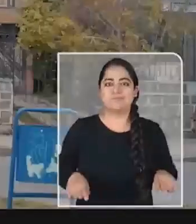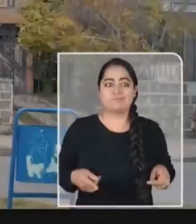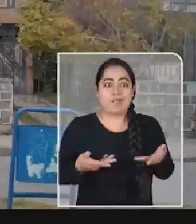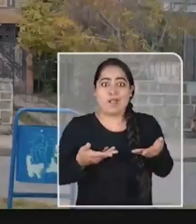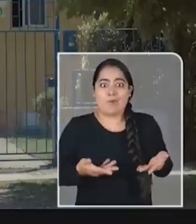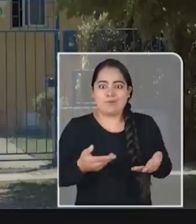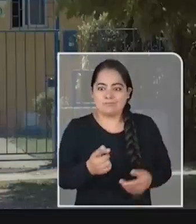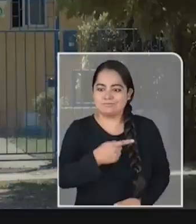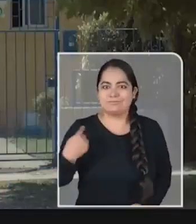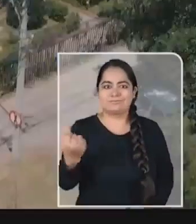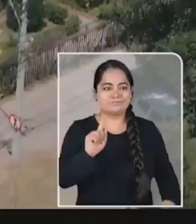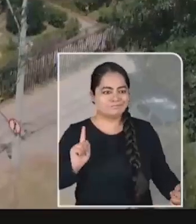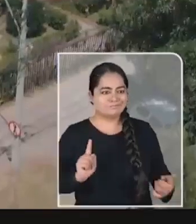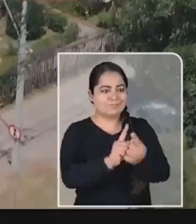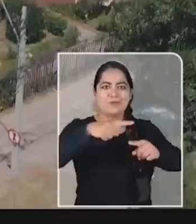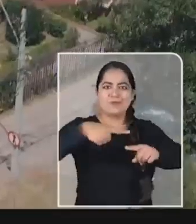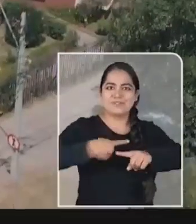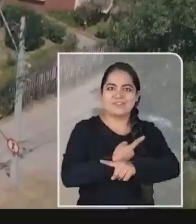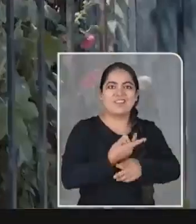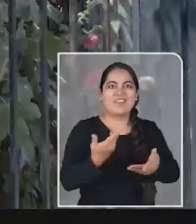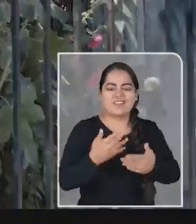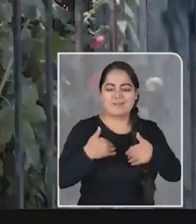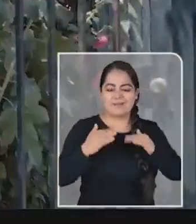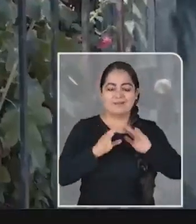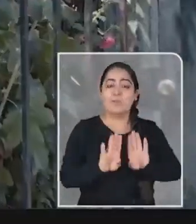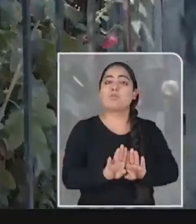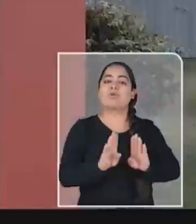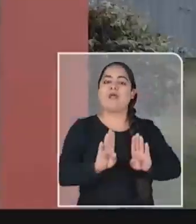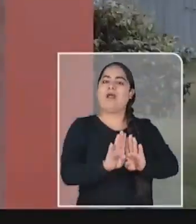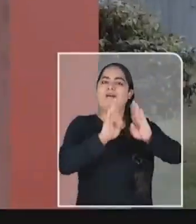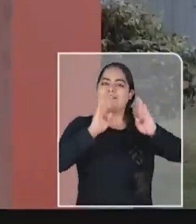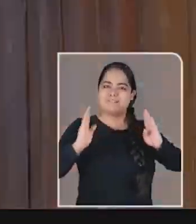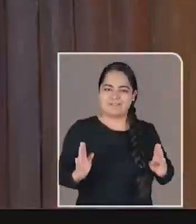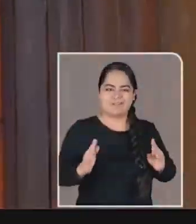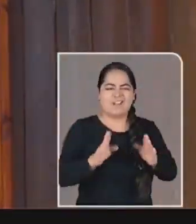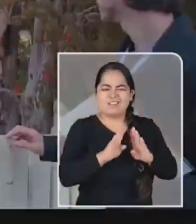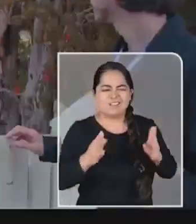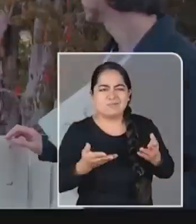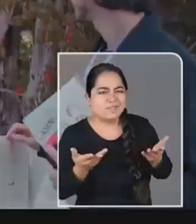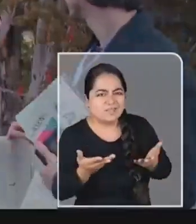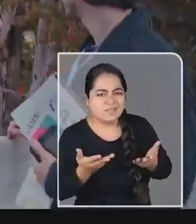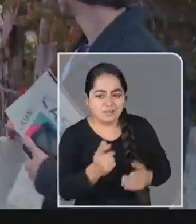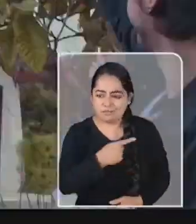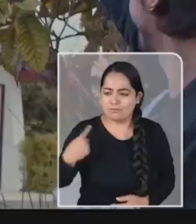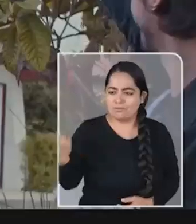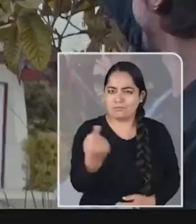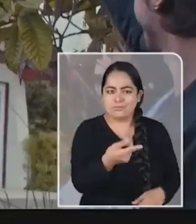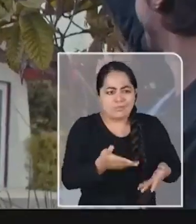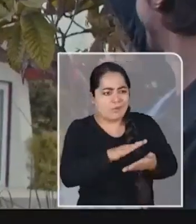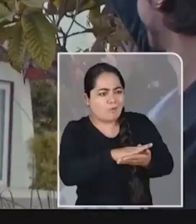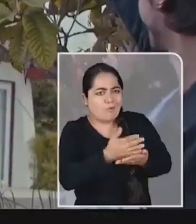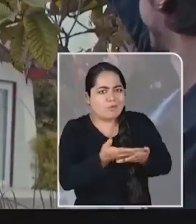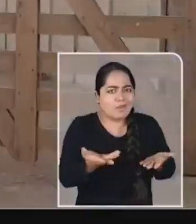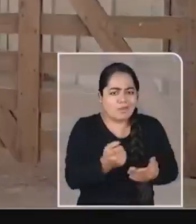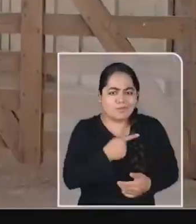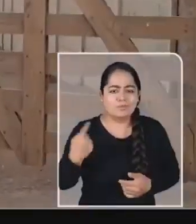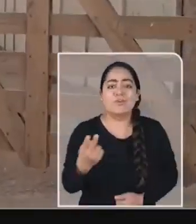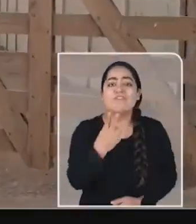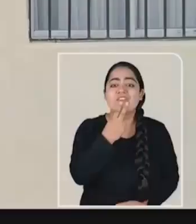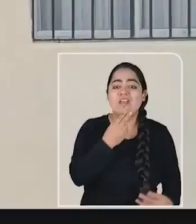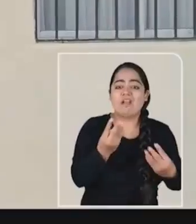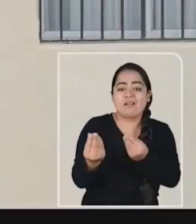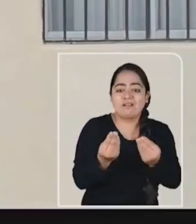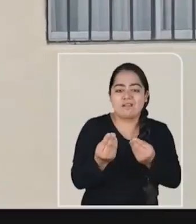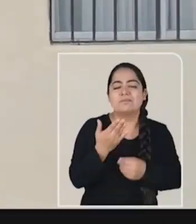Es momento de reencontrarnos, de abrir nuestras puertas, de abrirlas para saber cómo estamos hoy y mejorar